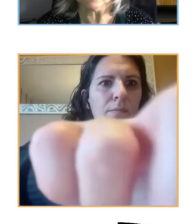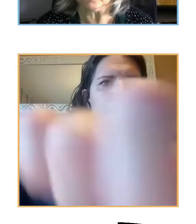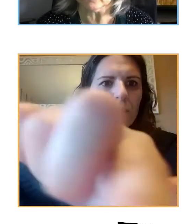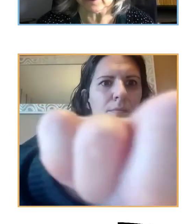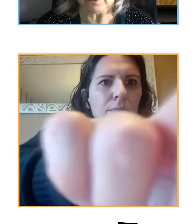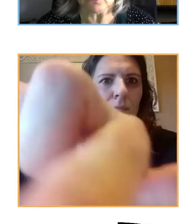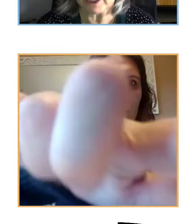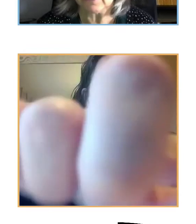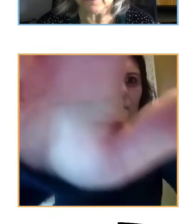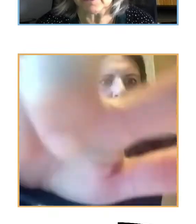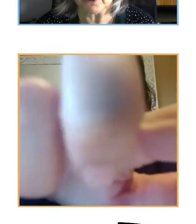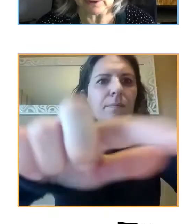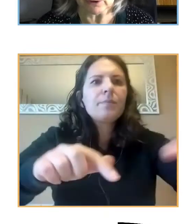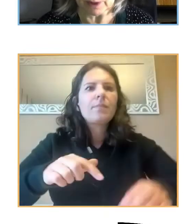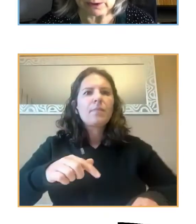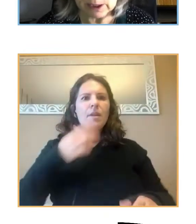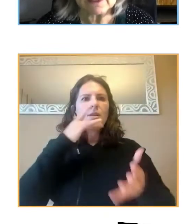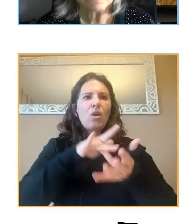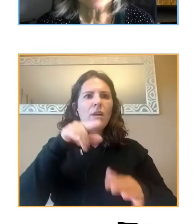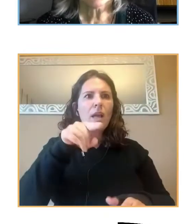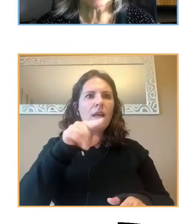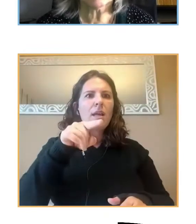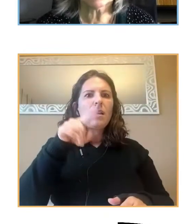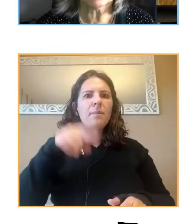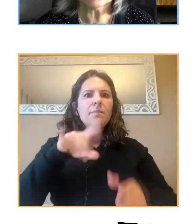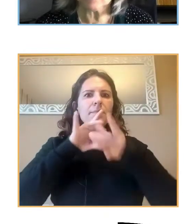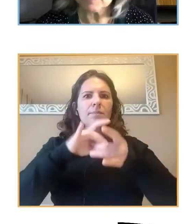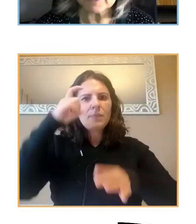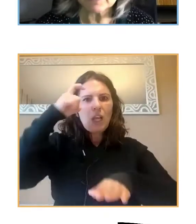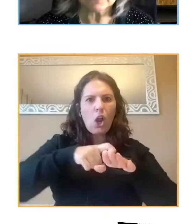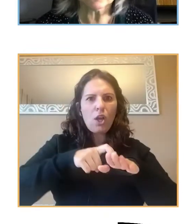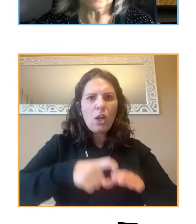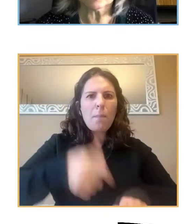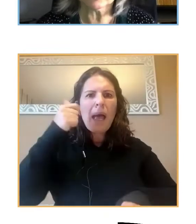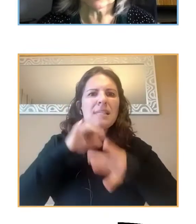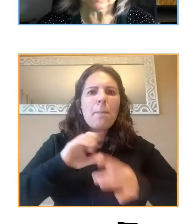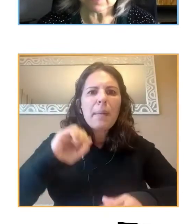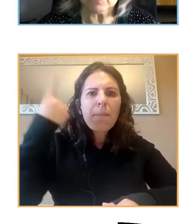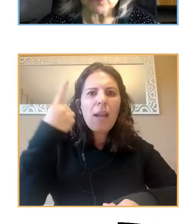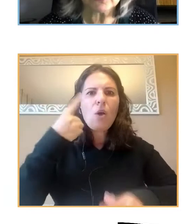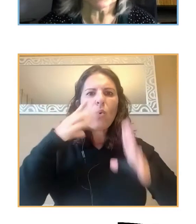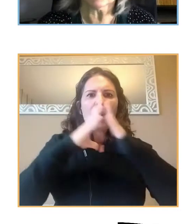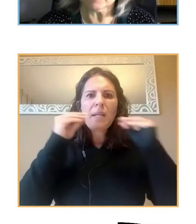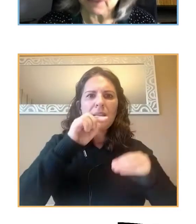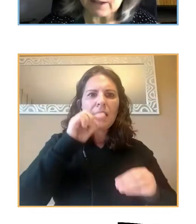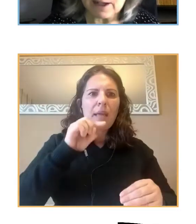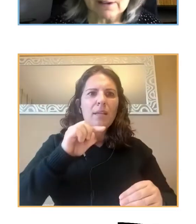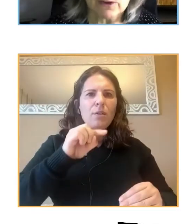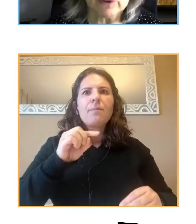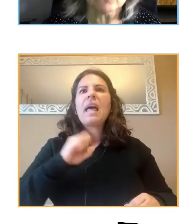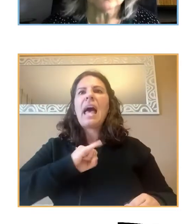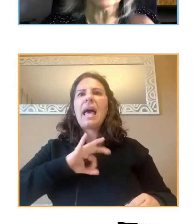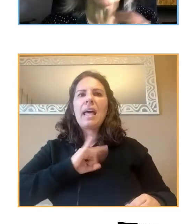47% de los varones. En la Universidad Jaume I y en la Universidad de Murcia también han